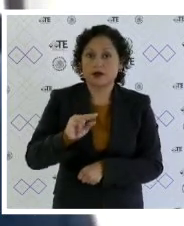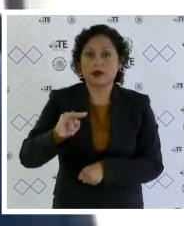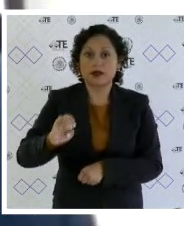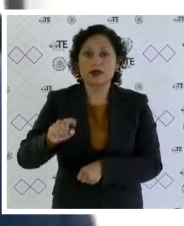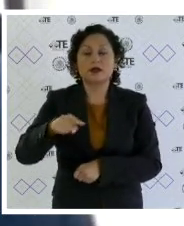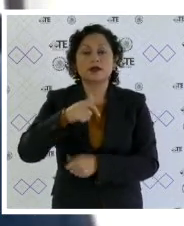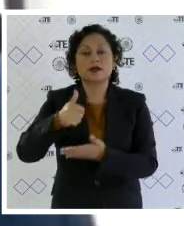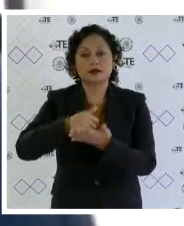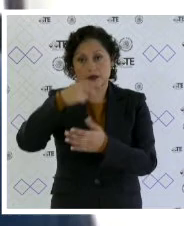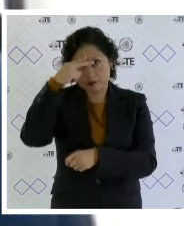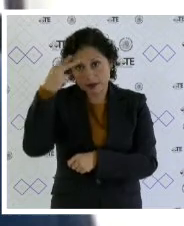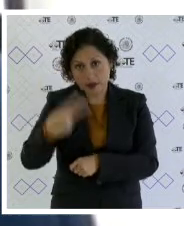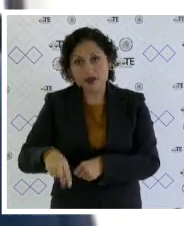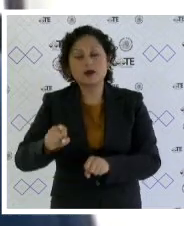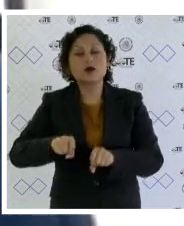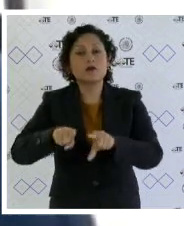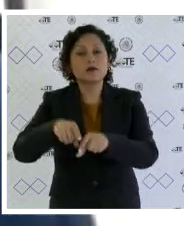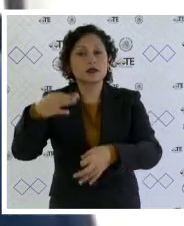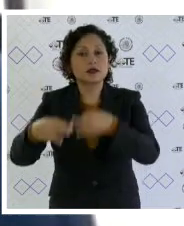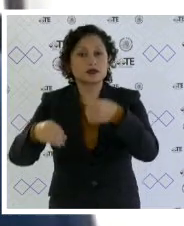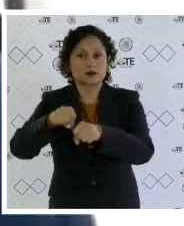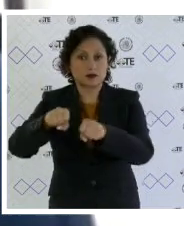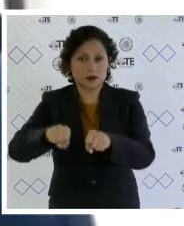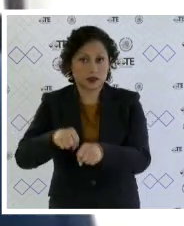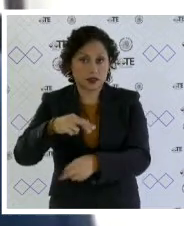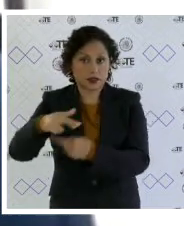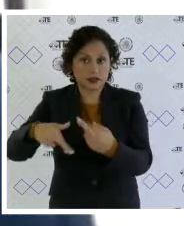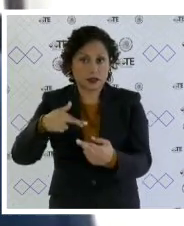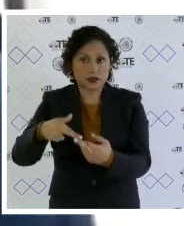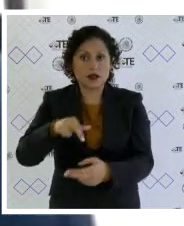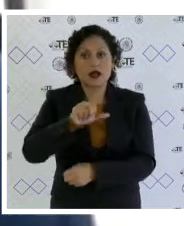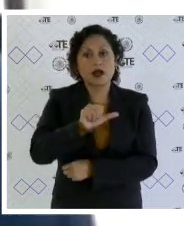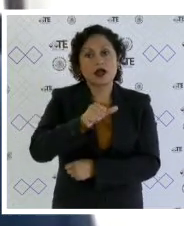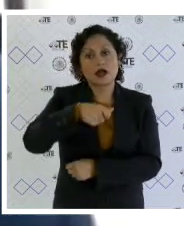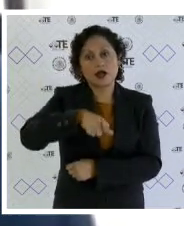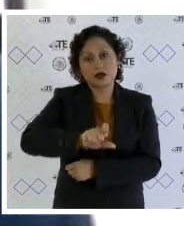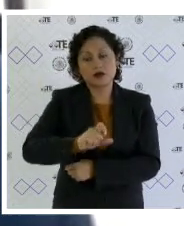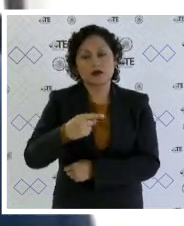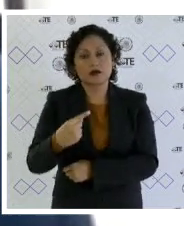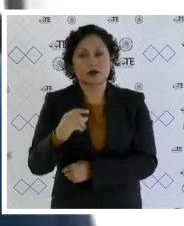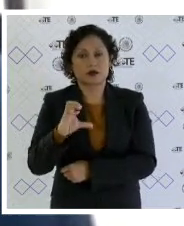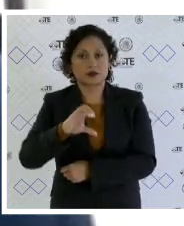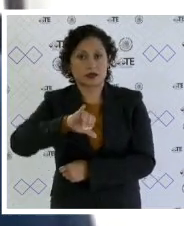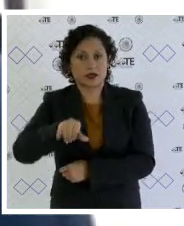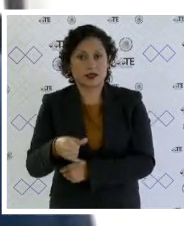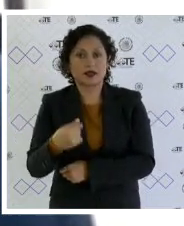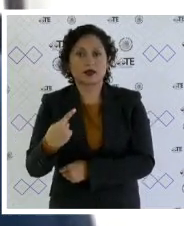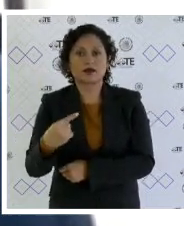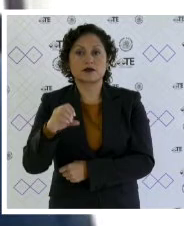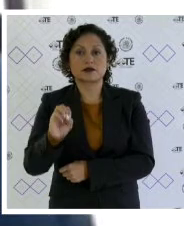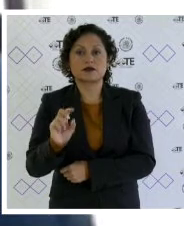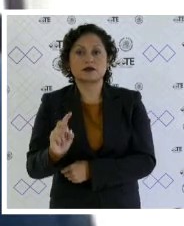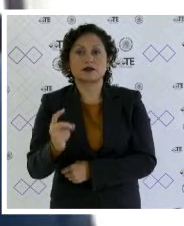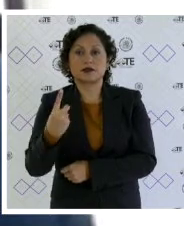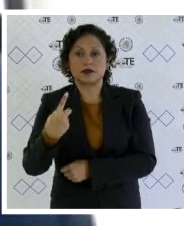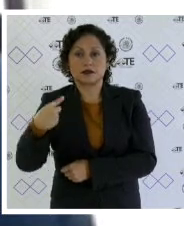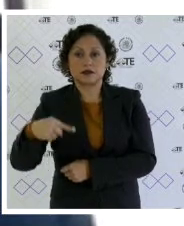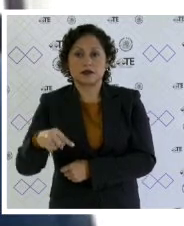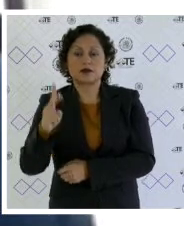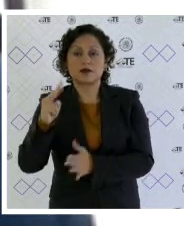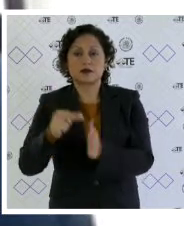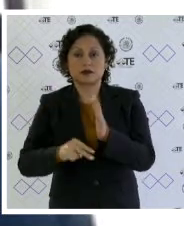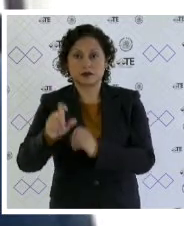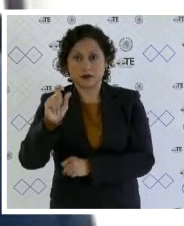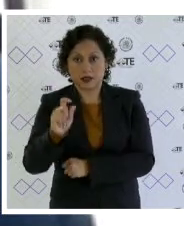ordenado por la sala regional dejó sin efectos el acuerdo ACU-CG-031-2020